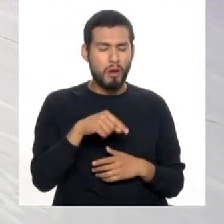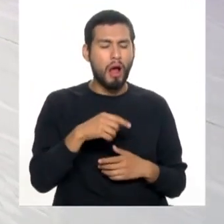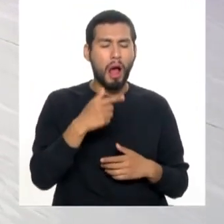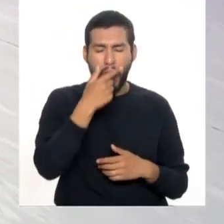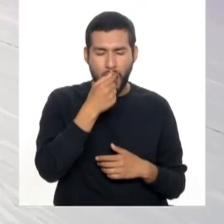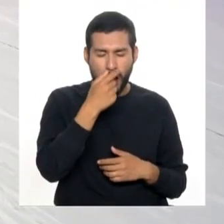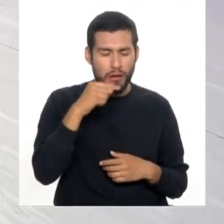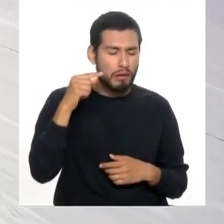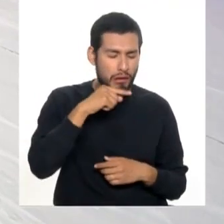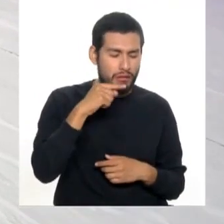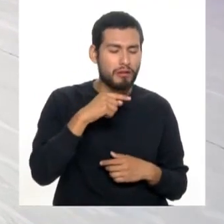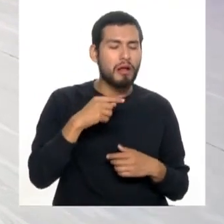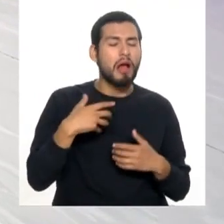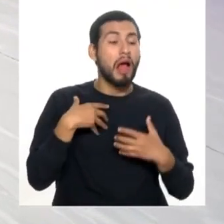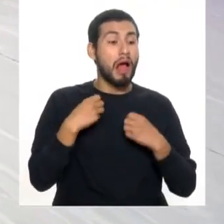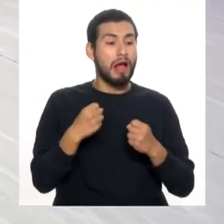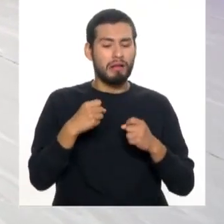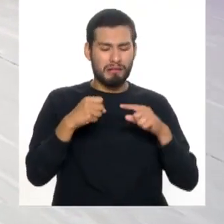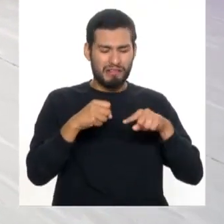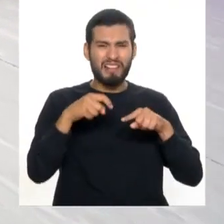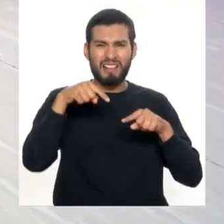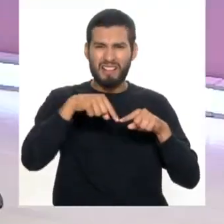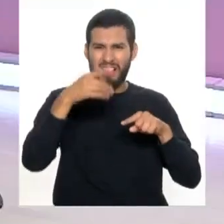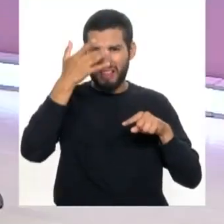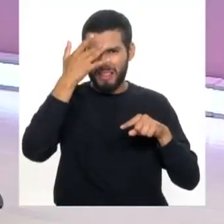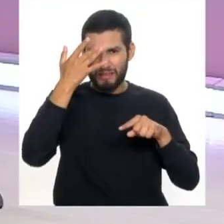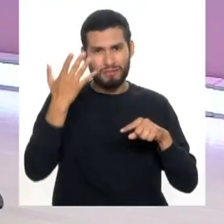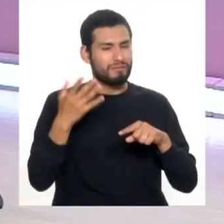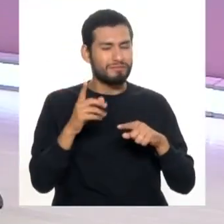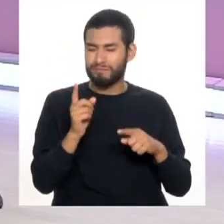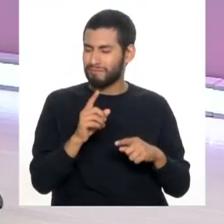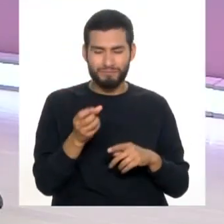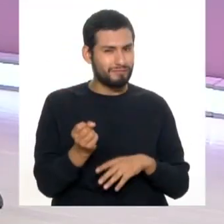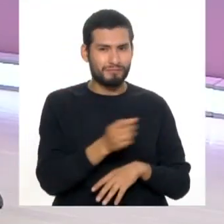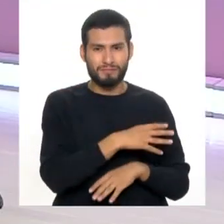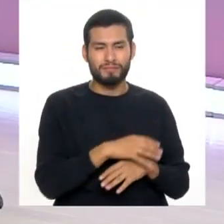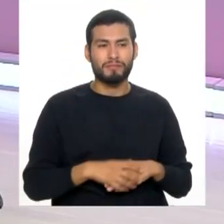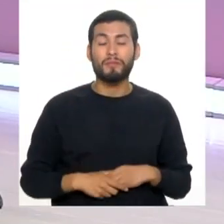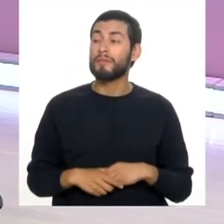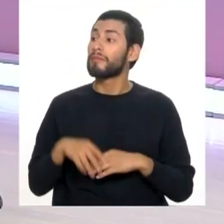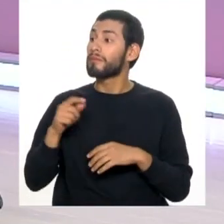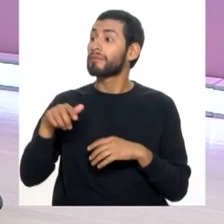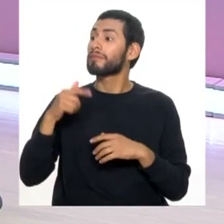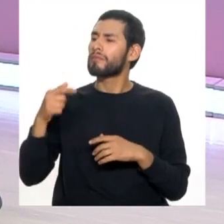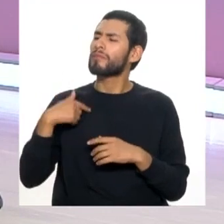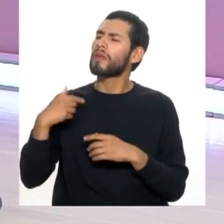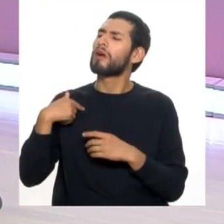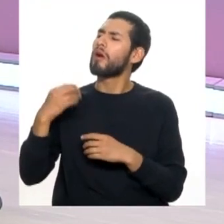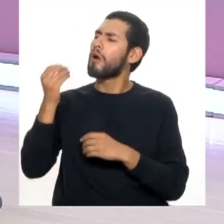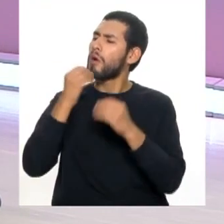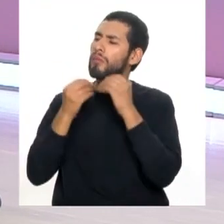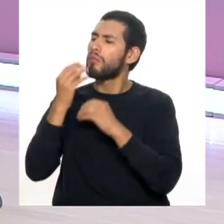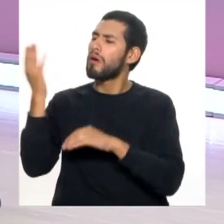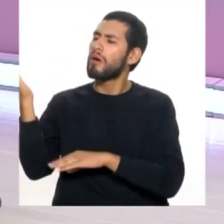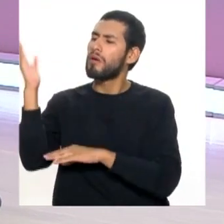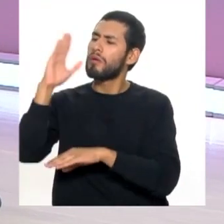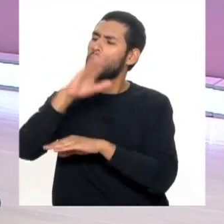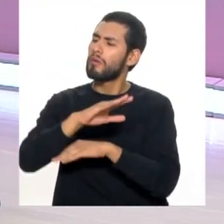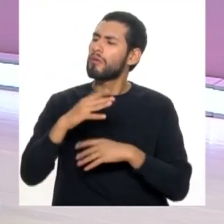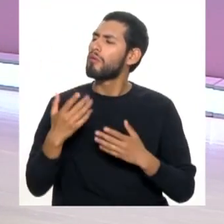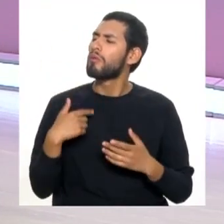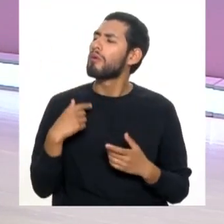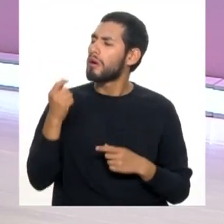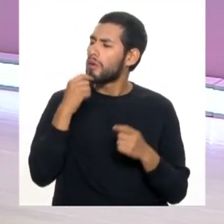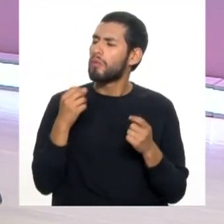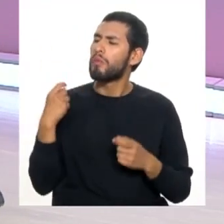¿Cuántas veces al día me debo lavar? Porque hay el tema mañana, tarde y noche, después de cada comida o una vez al día. Yo estoy